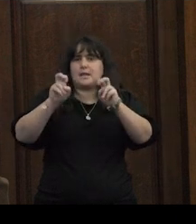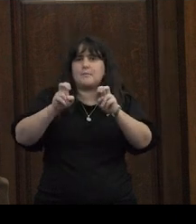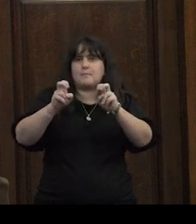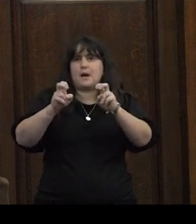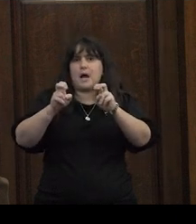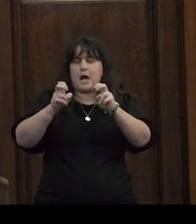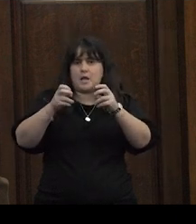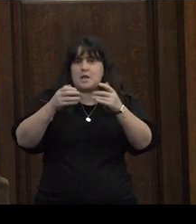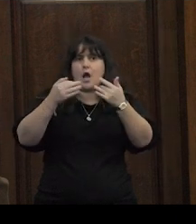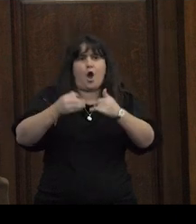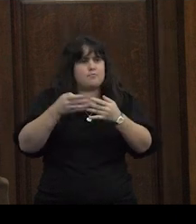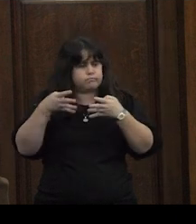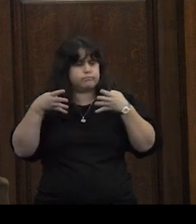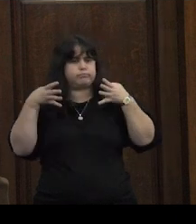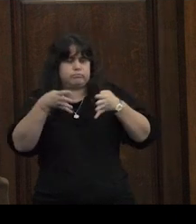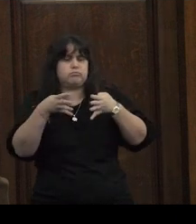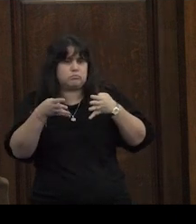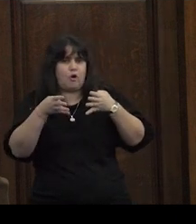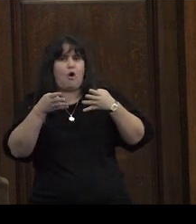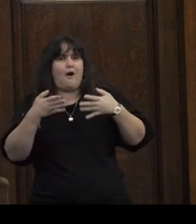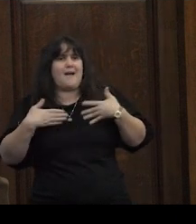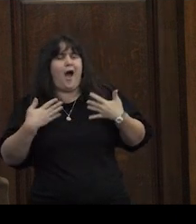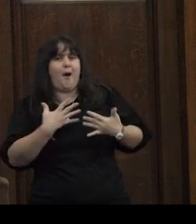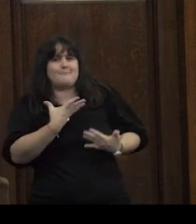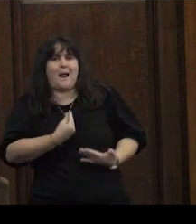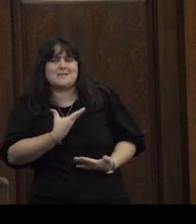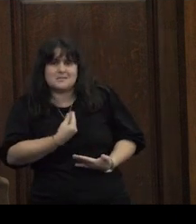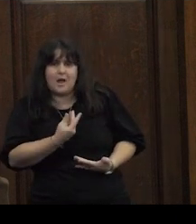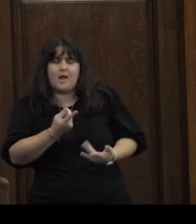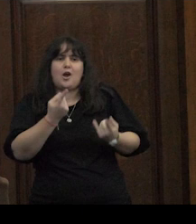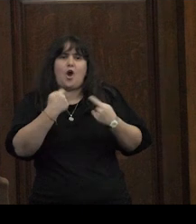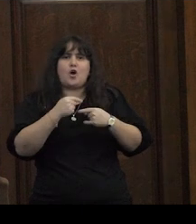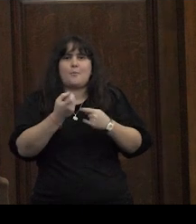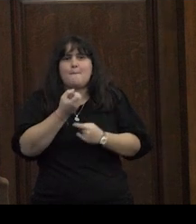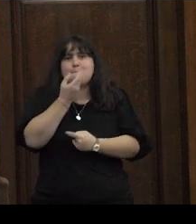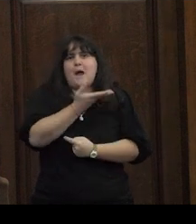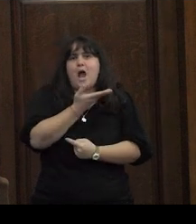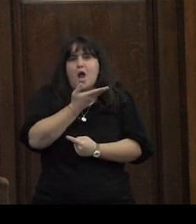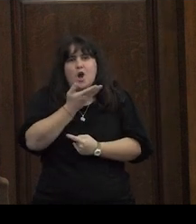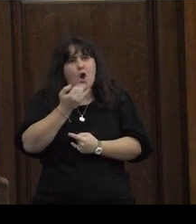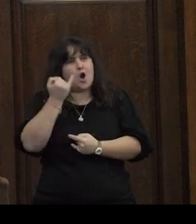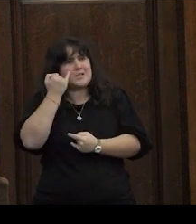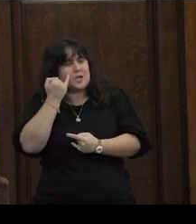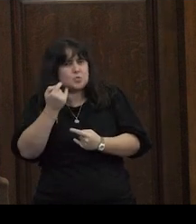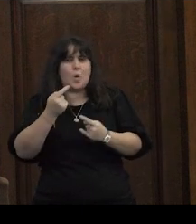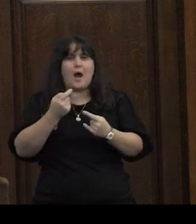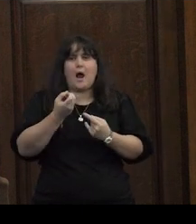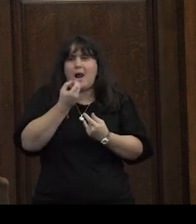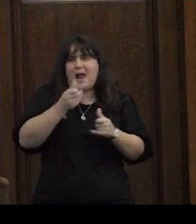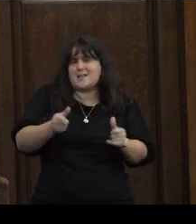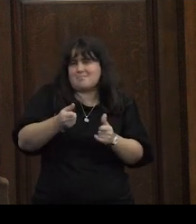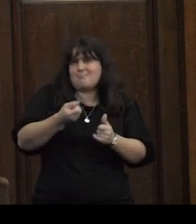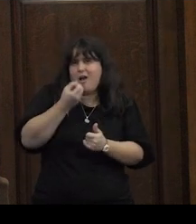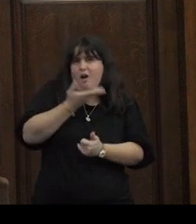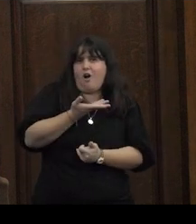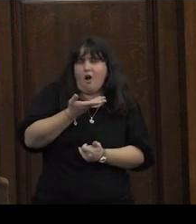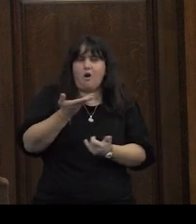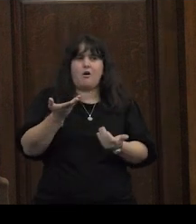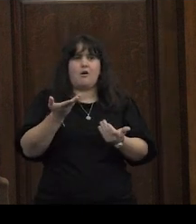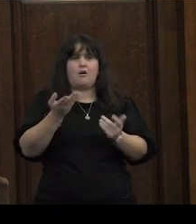rendimientos sex appeal disfrute placer cómo maximizar las habilidades sexuales